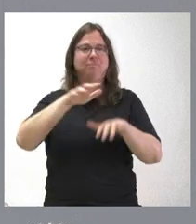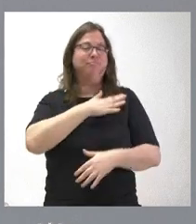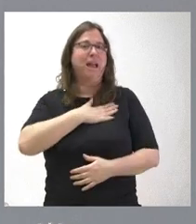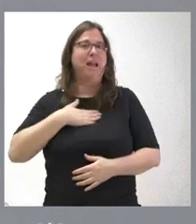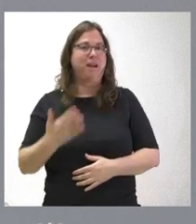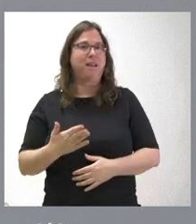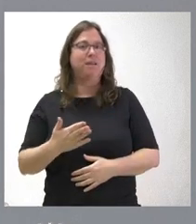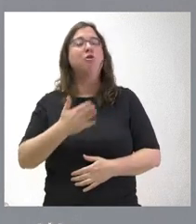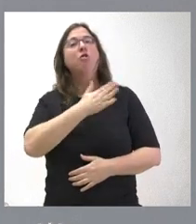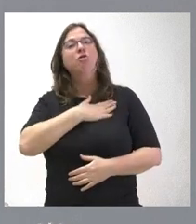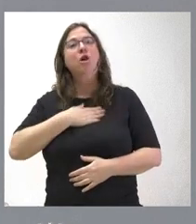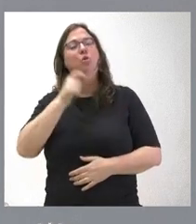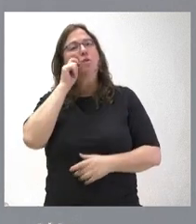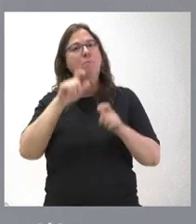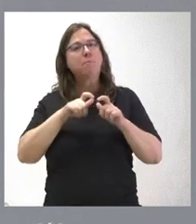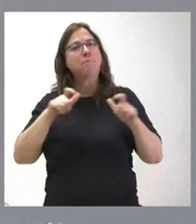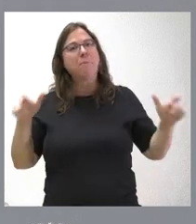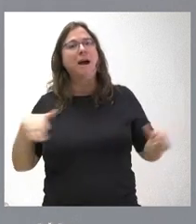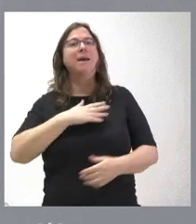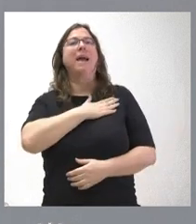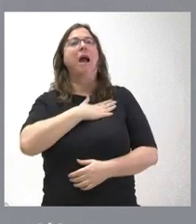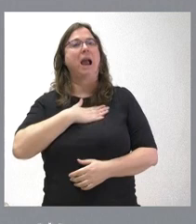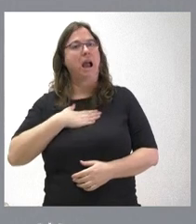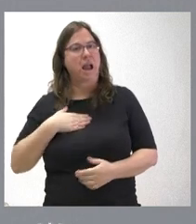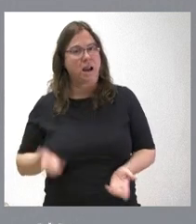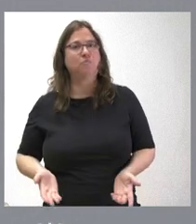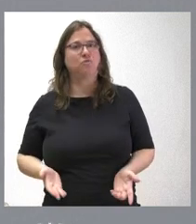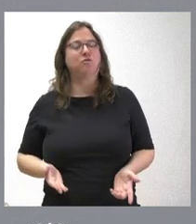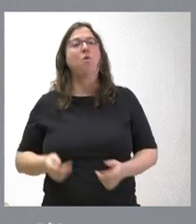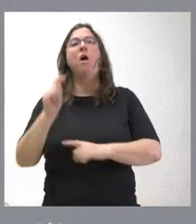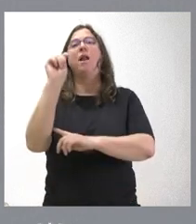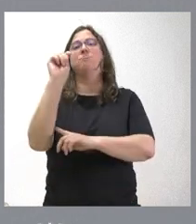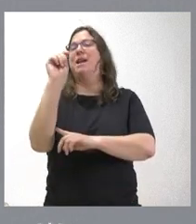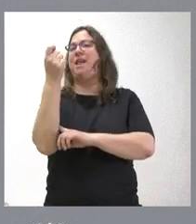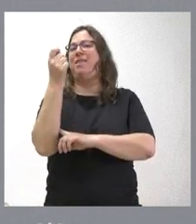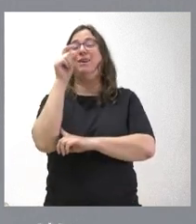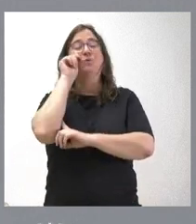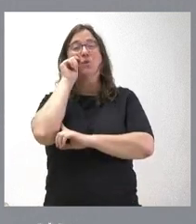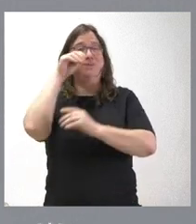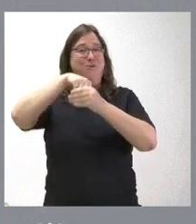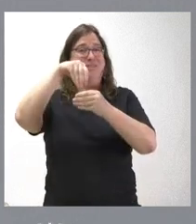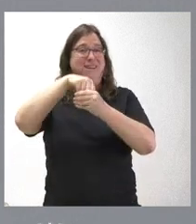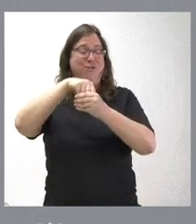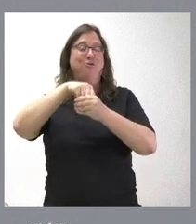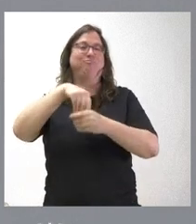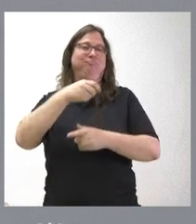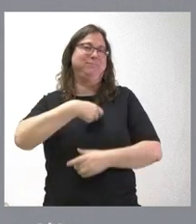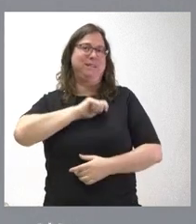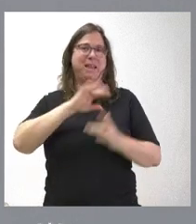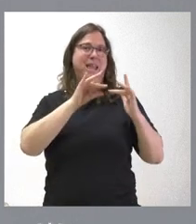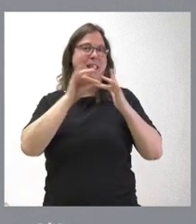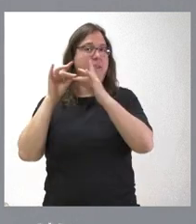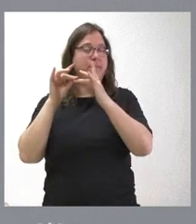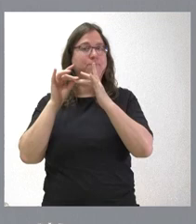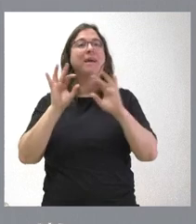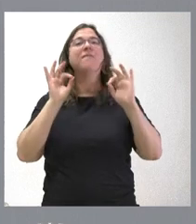Queremos seguir creciendo en turismo. Somos la comunidad líder en turismo de interior, como ustedes conocen, dentro de España. Pero es verdad que la nuestra es